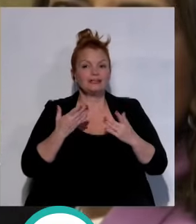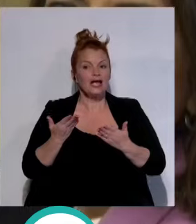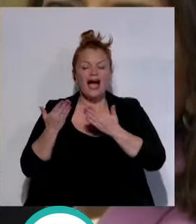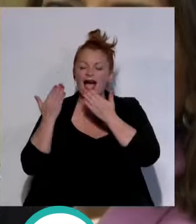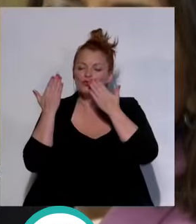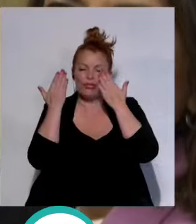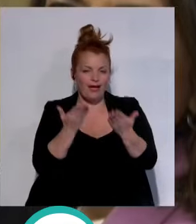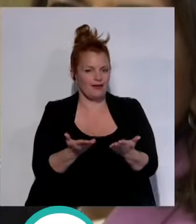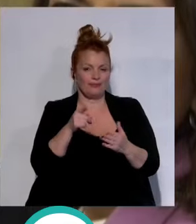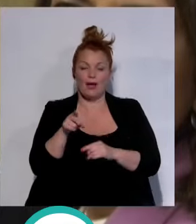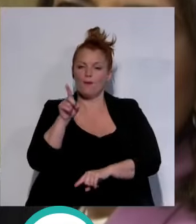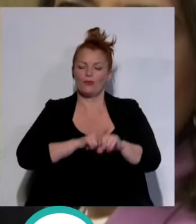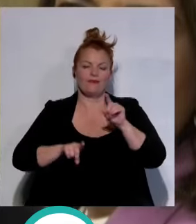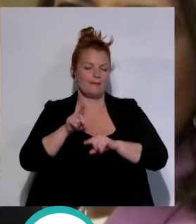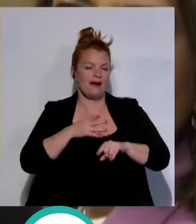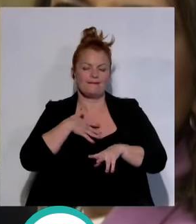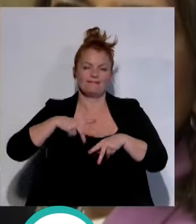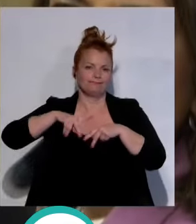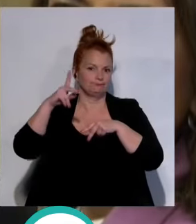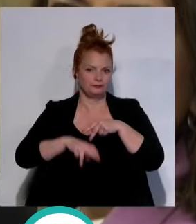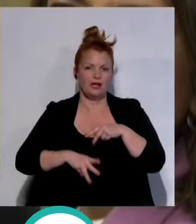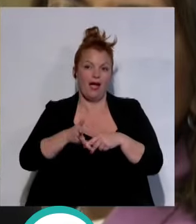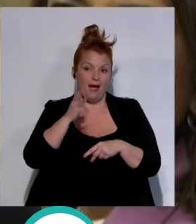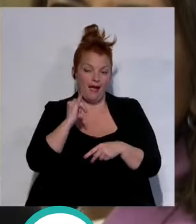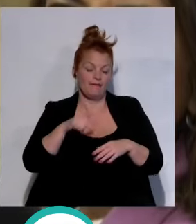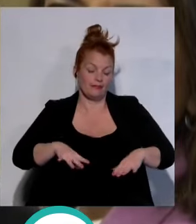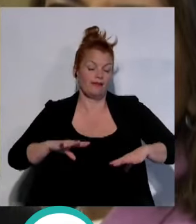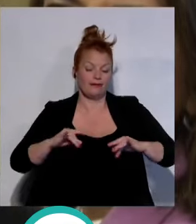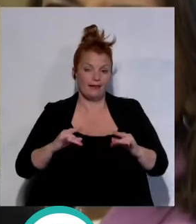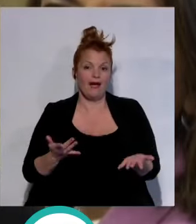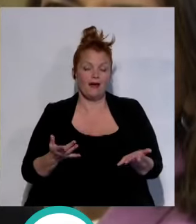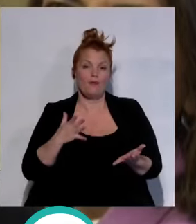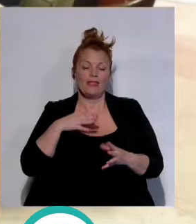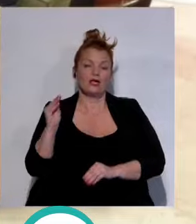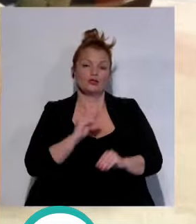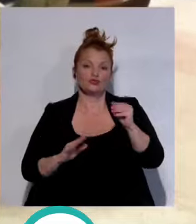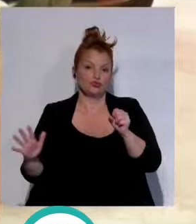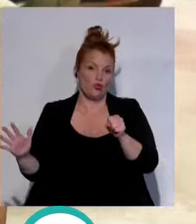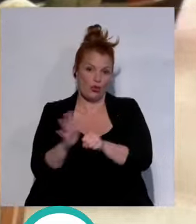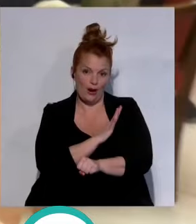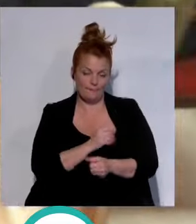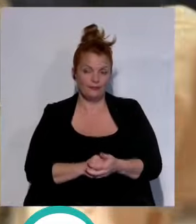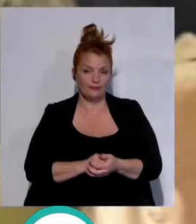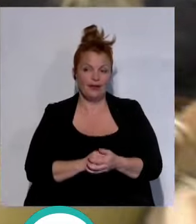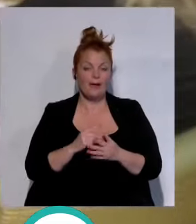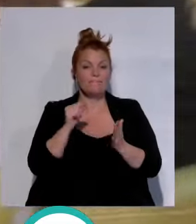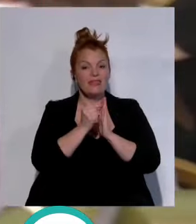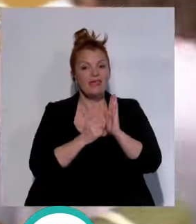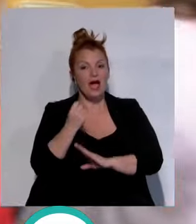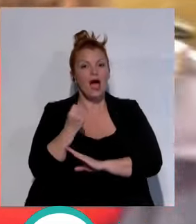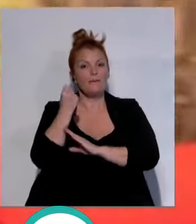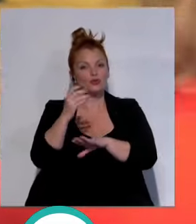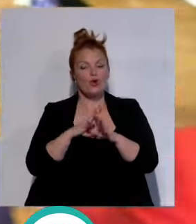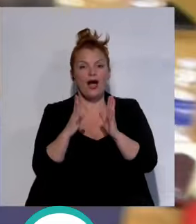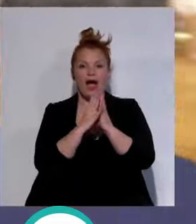a que este problema que aquí existe en esta tierra pues le podamos solventar la medida de apoyo acordada